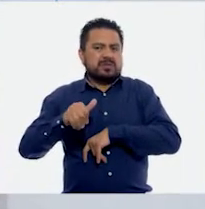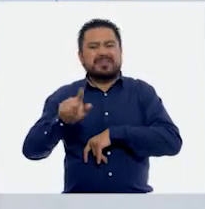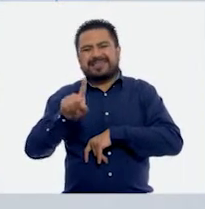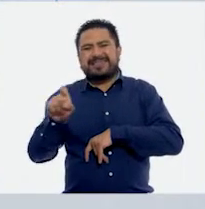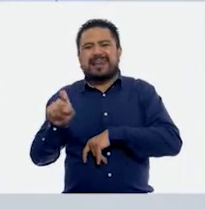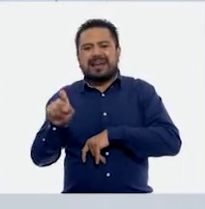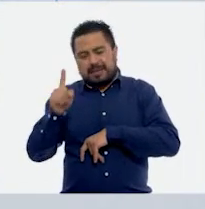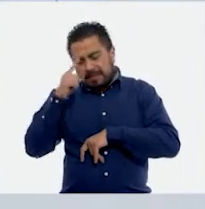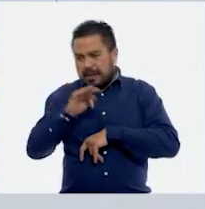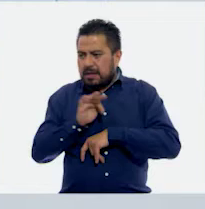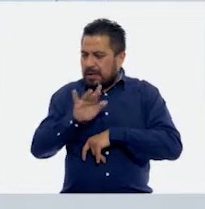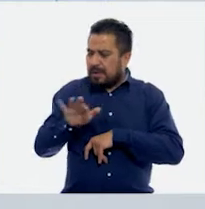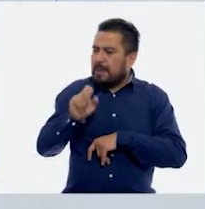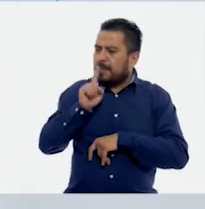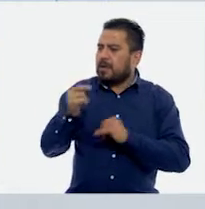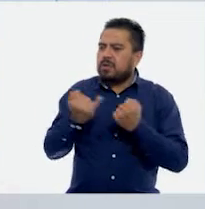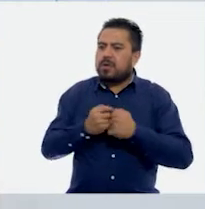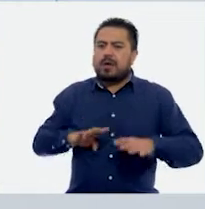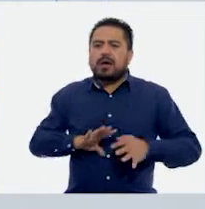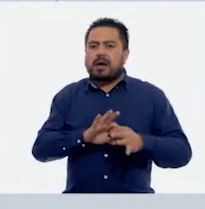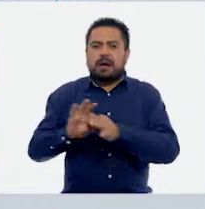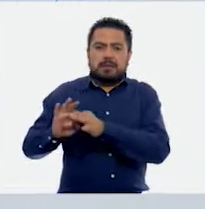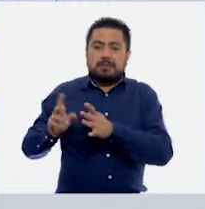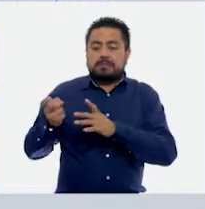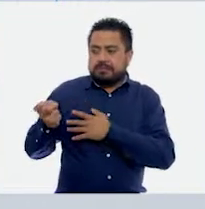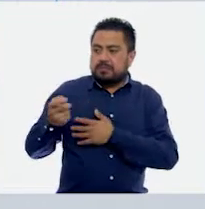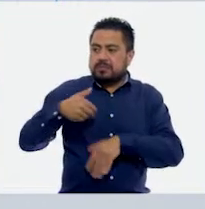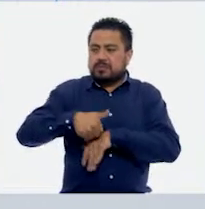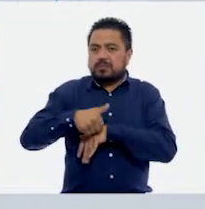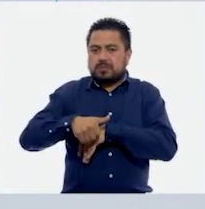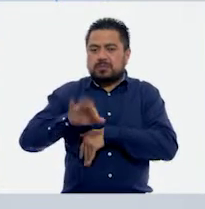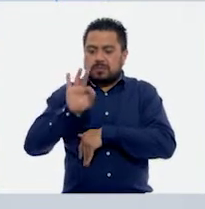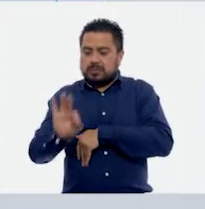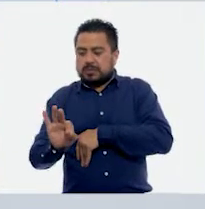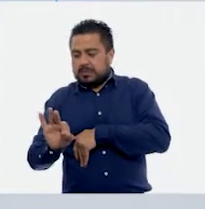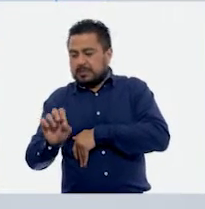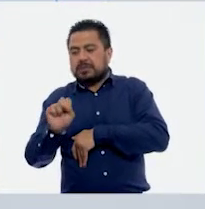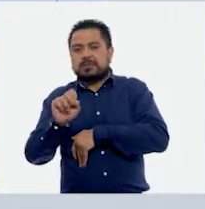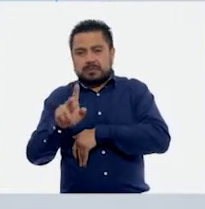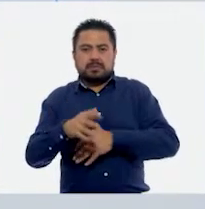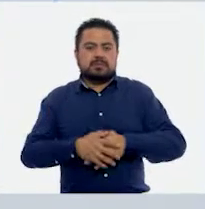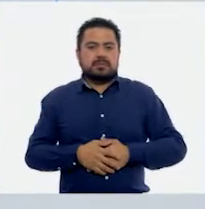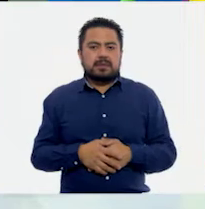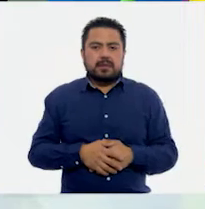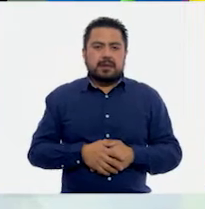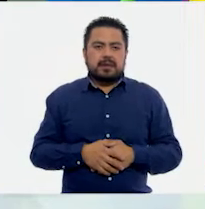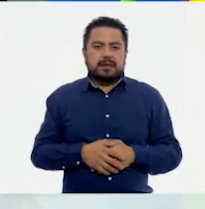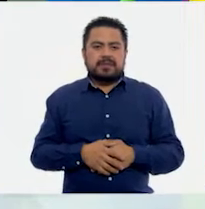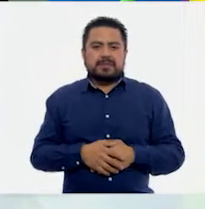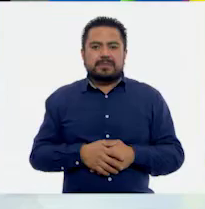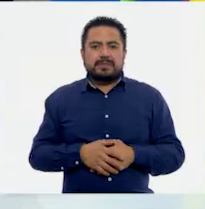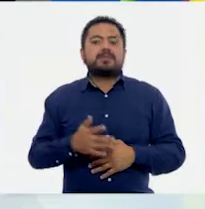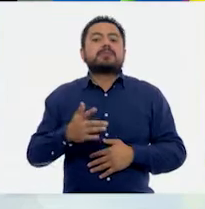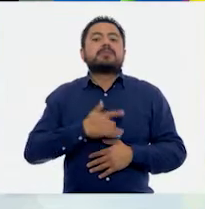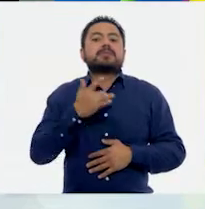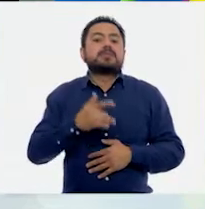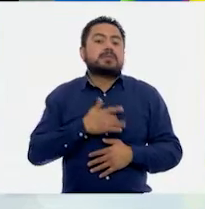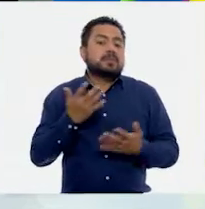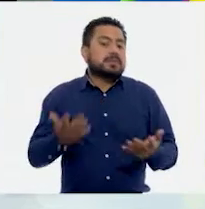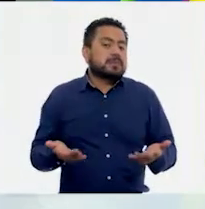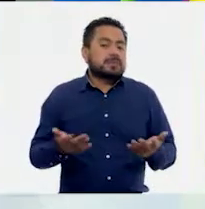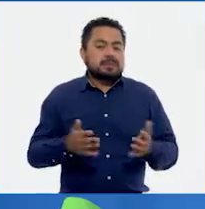que leamos, igual que en la fracción, un centésimo. Y el número decimal, un centésimo. Ajá. ¿Qué les pareció?